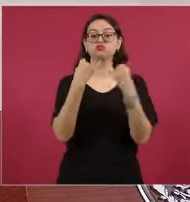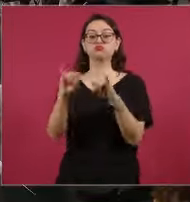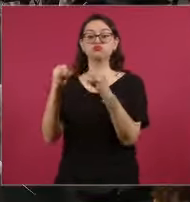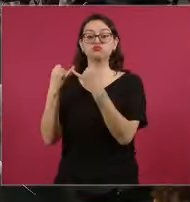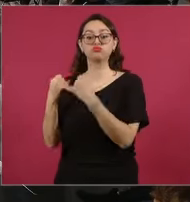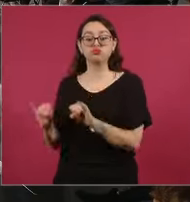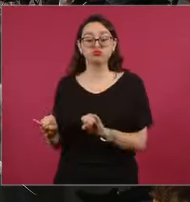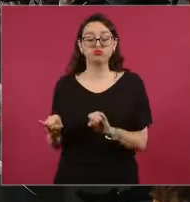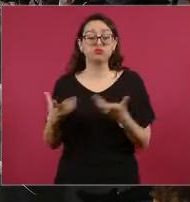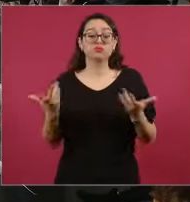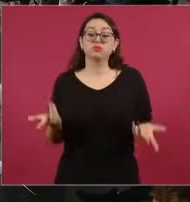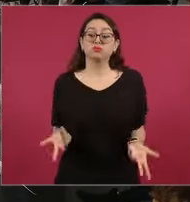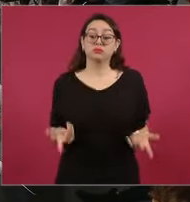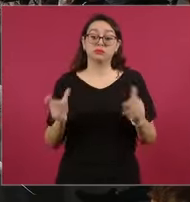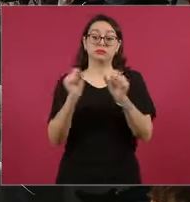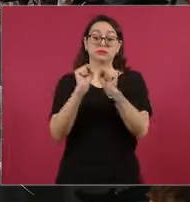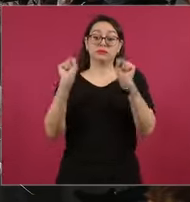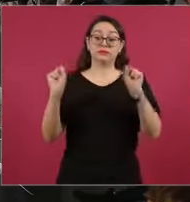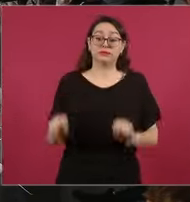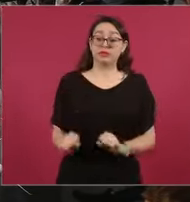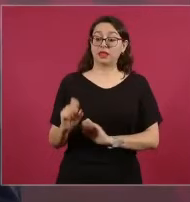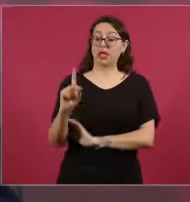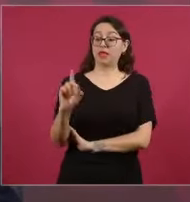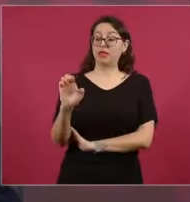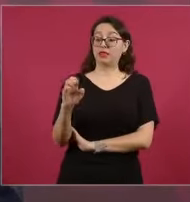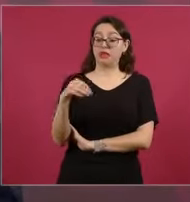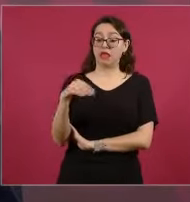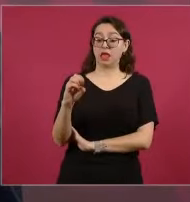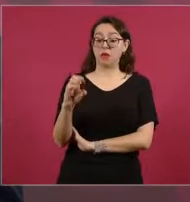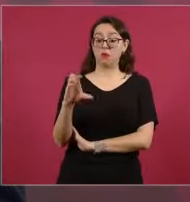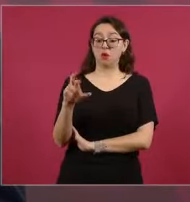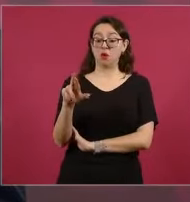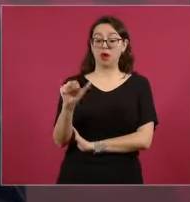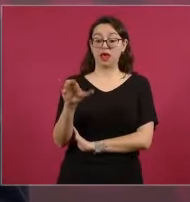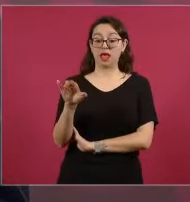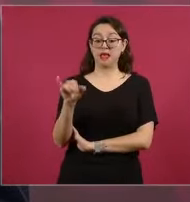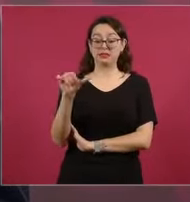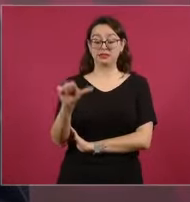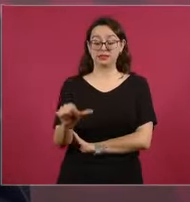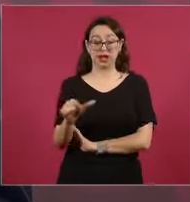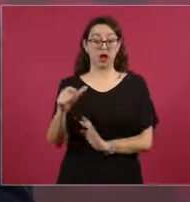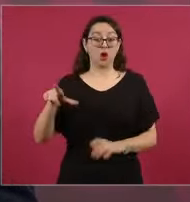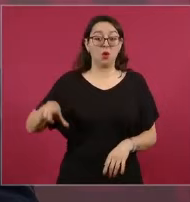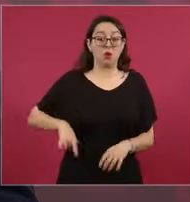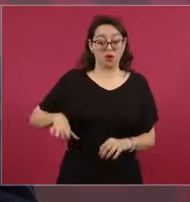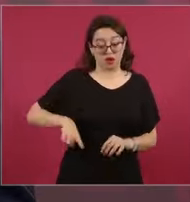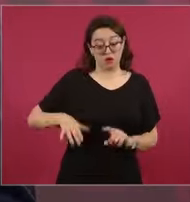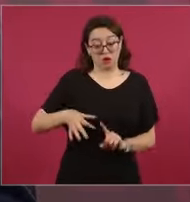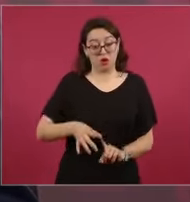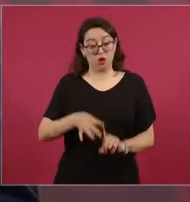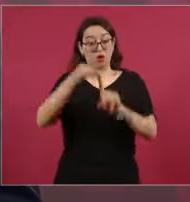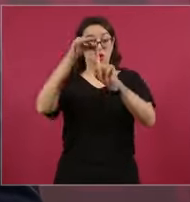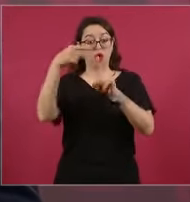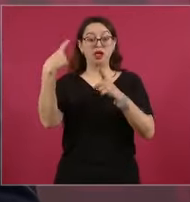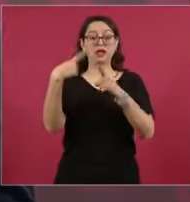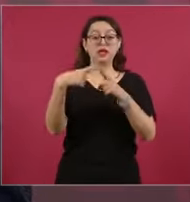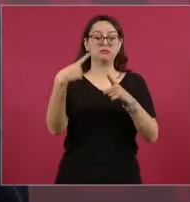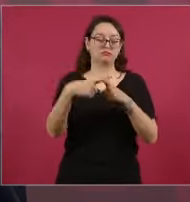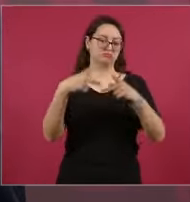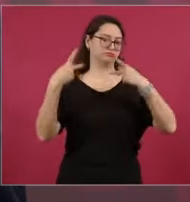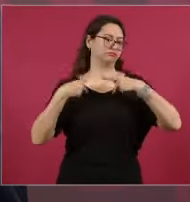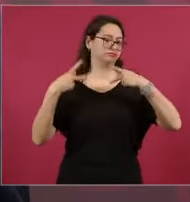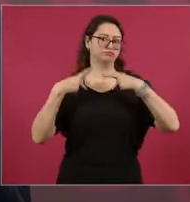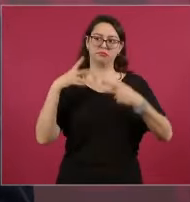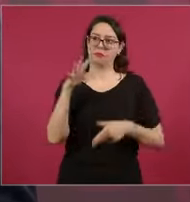democracia en cada país el pueblo elige a su gobierno de manera democrática